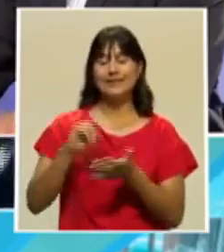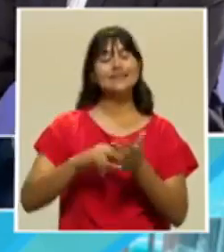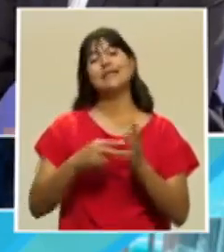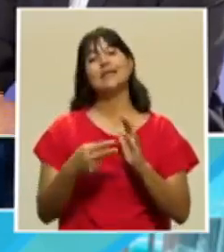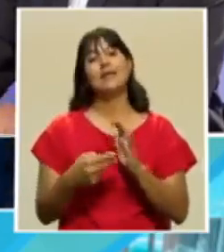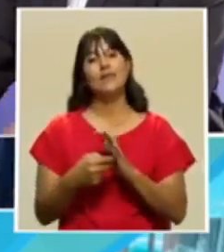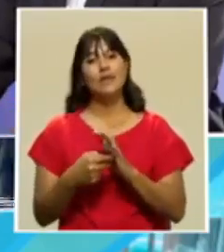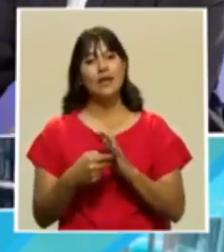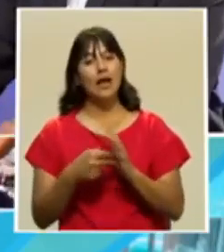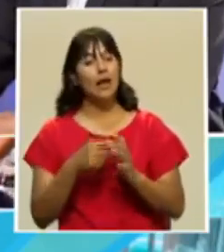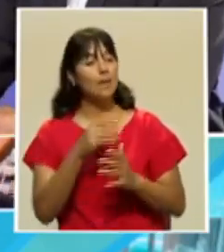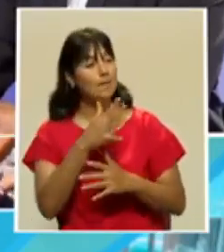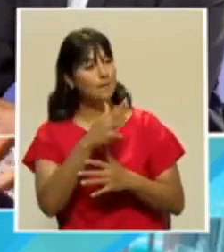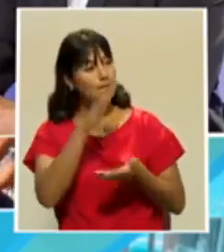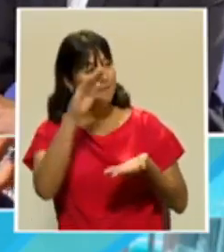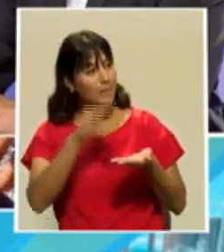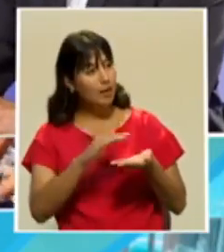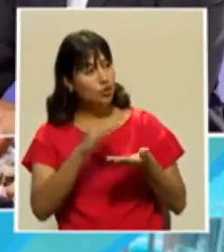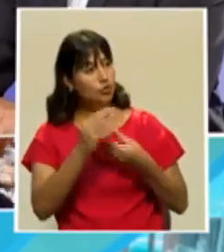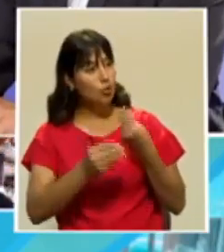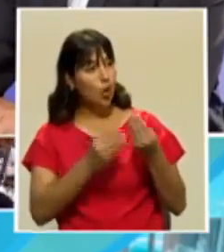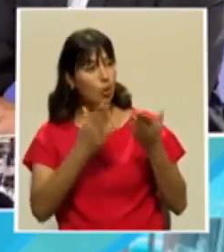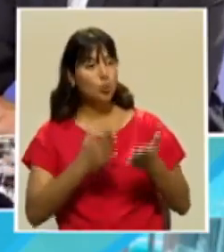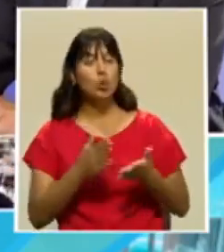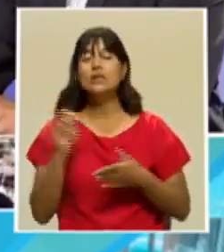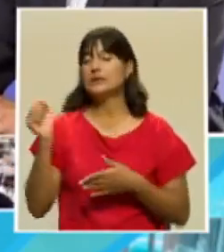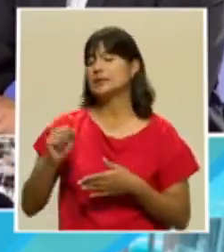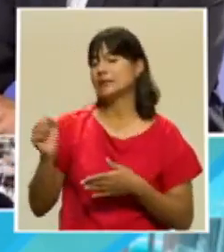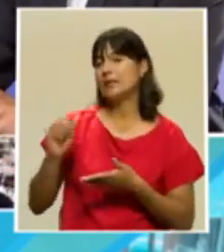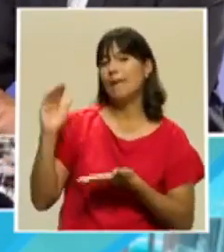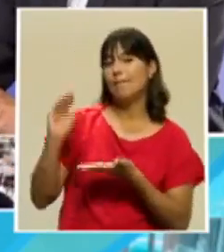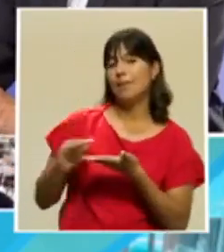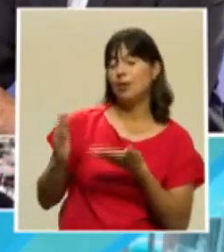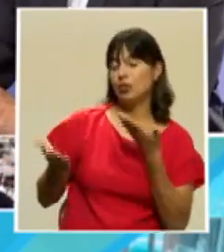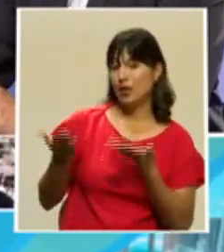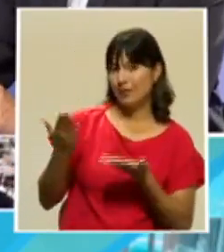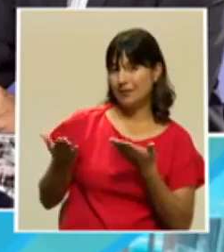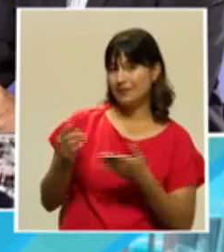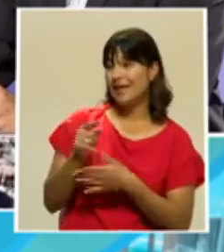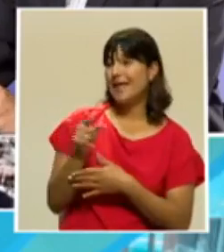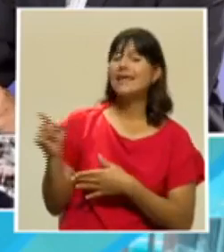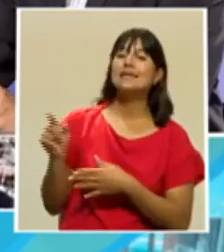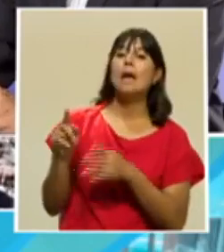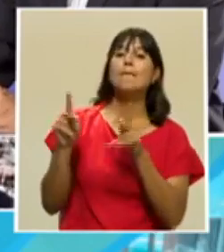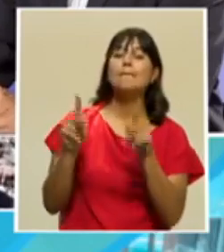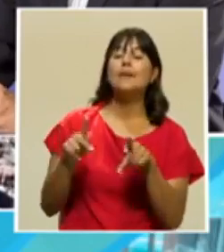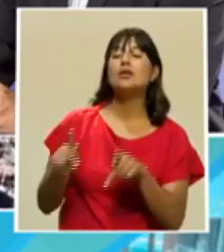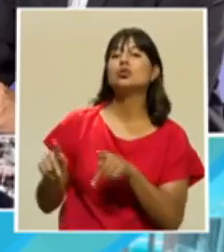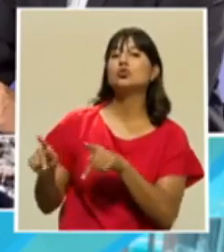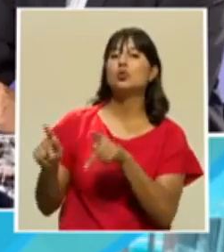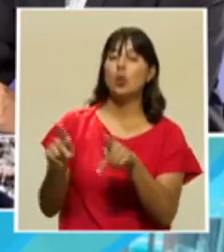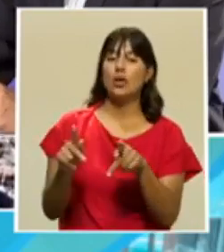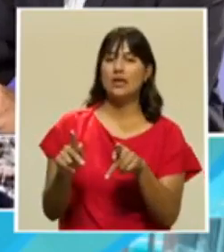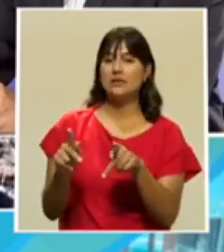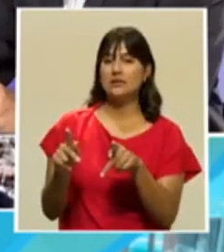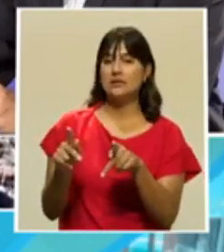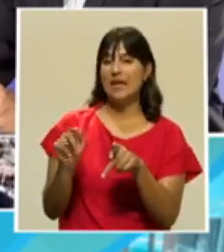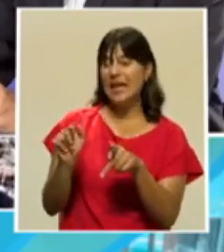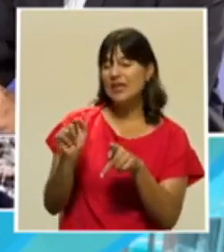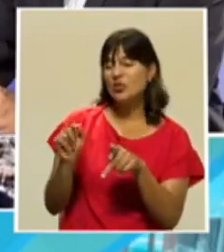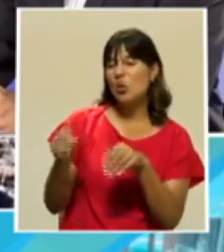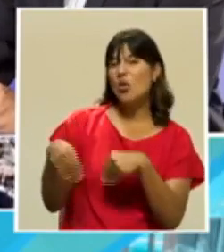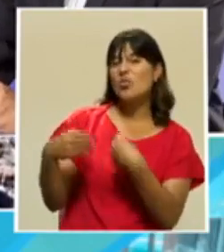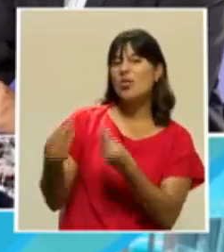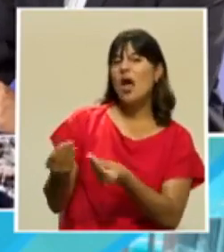magnitud o menos. Mucho menos, más bien, sí. Probablemente. ¿Esos son los que se dedican? ¿Son empleos, unos 500 empleos?